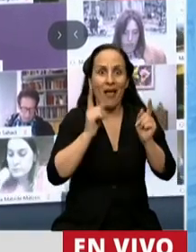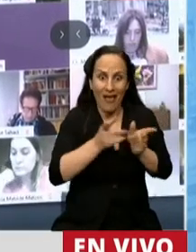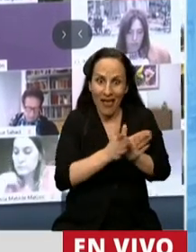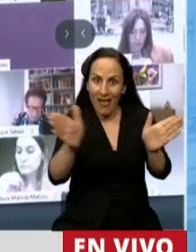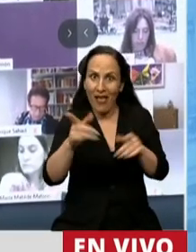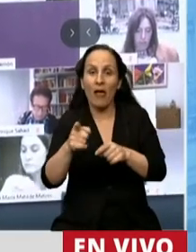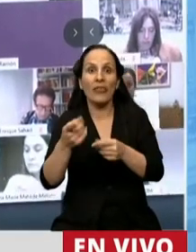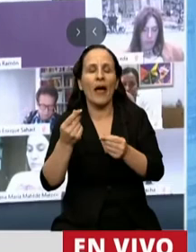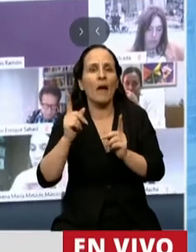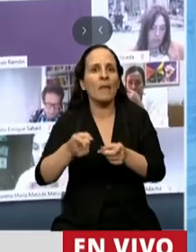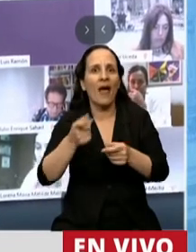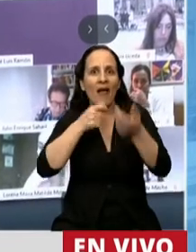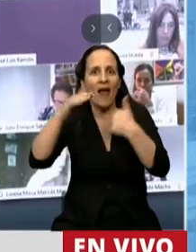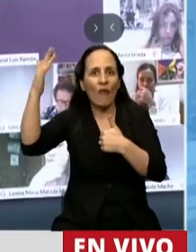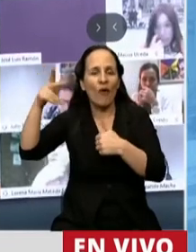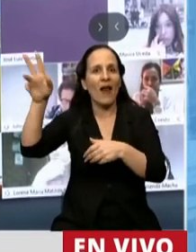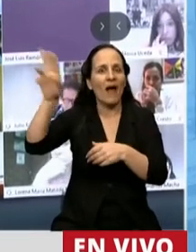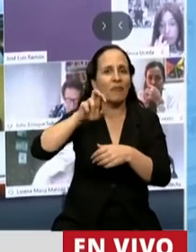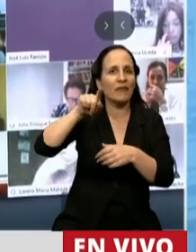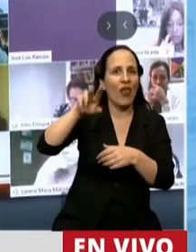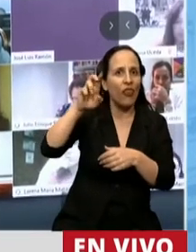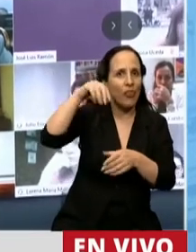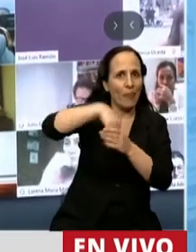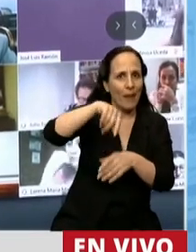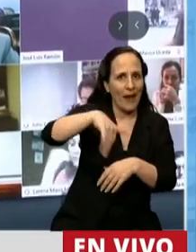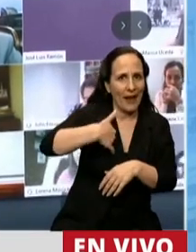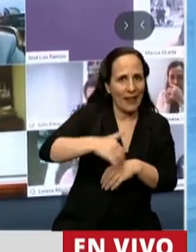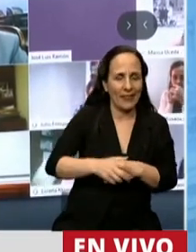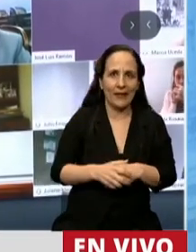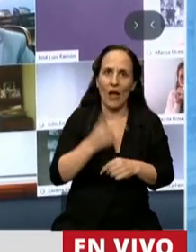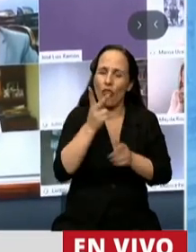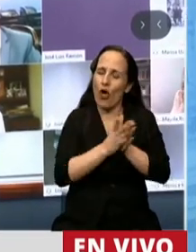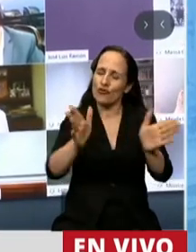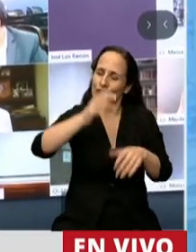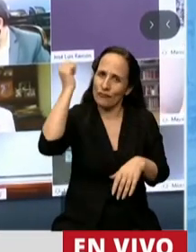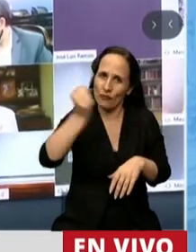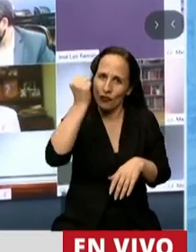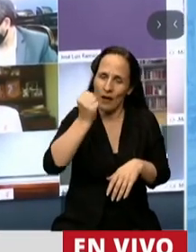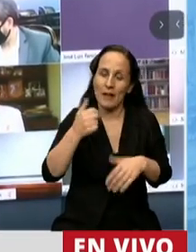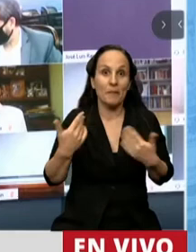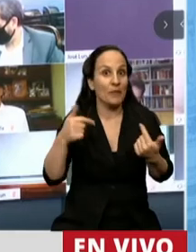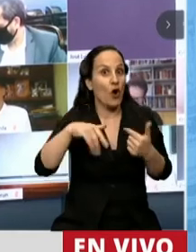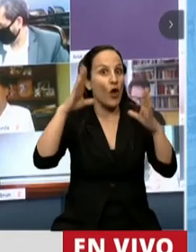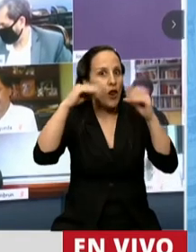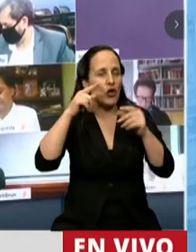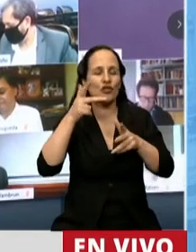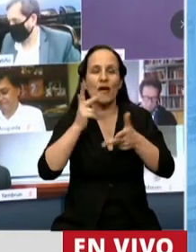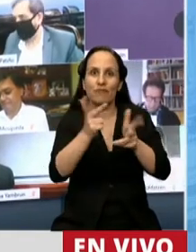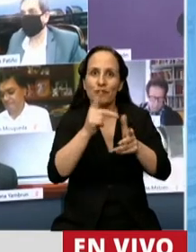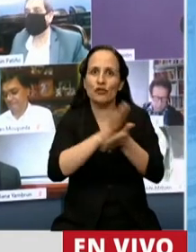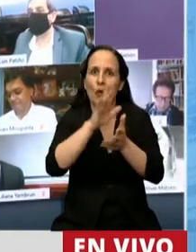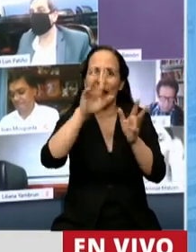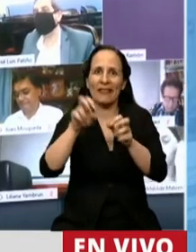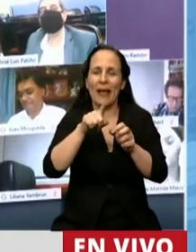de generar divisas para nuestro país. Me parece dos aspectos centrales. Me parece importante que esta noche estemos discutiendo esta ley porque